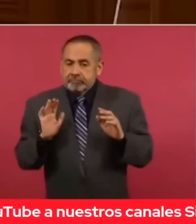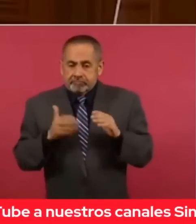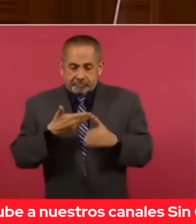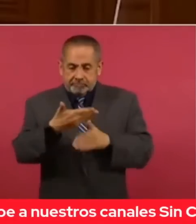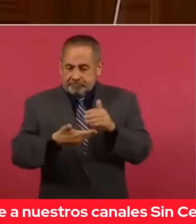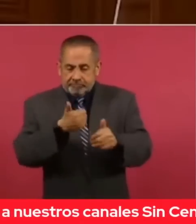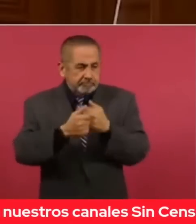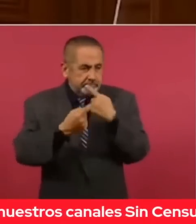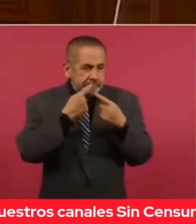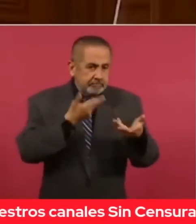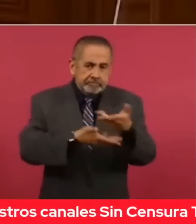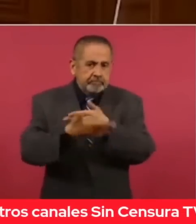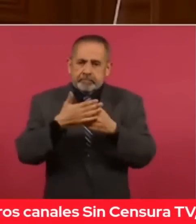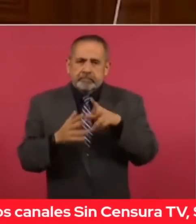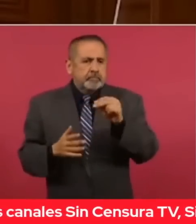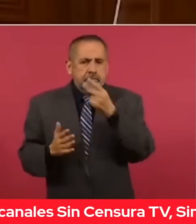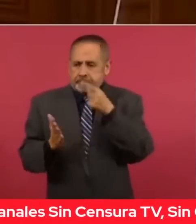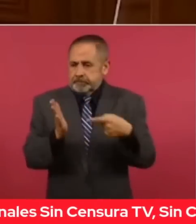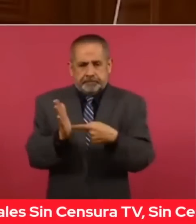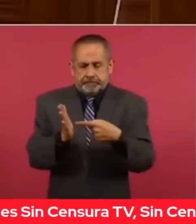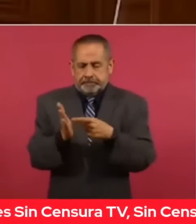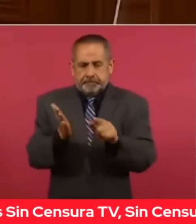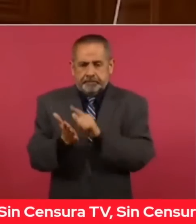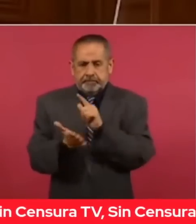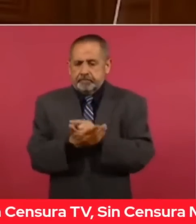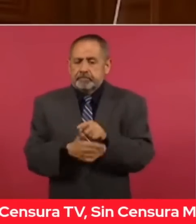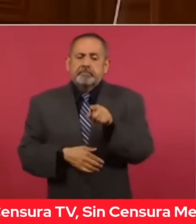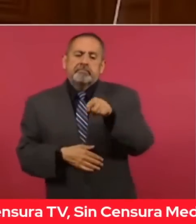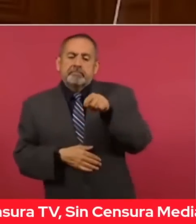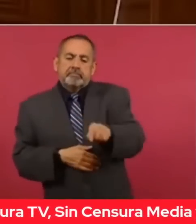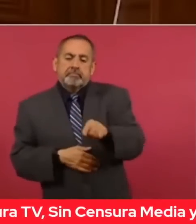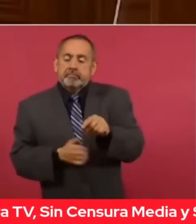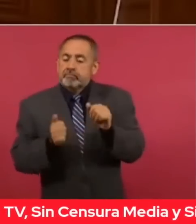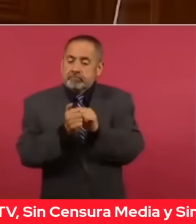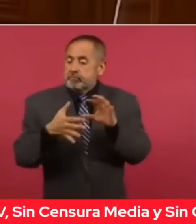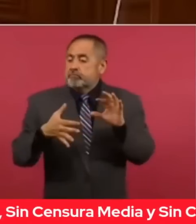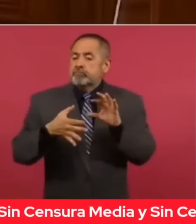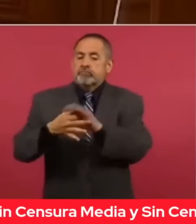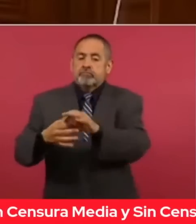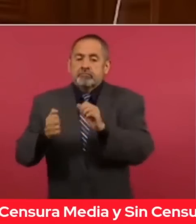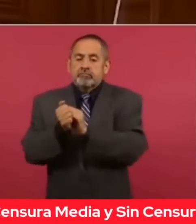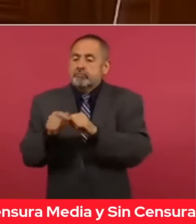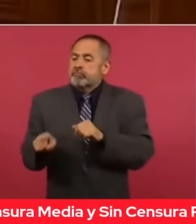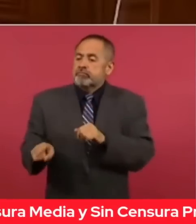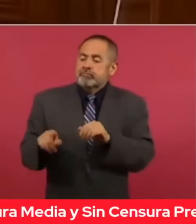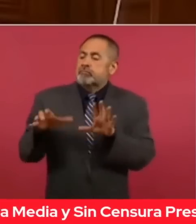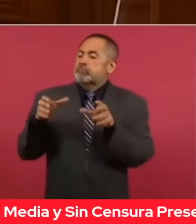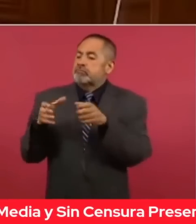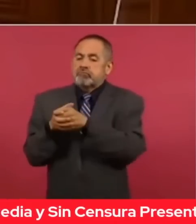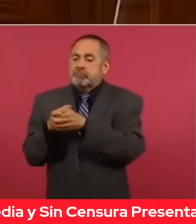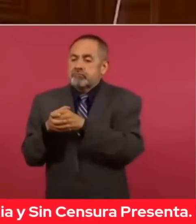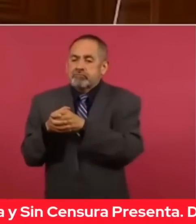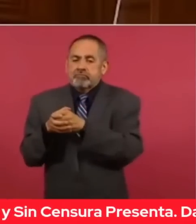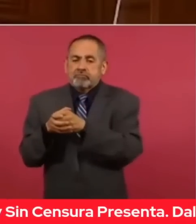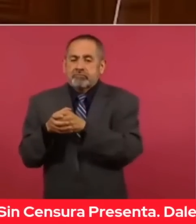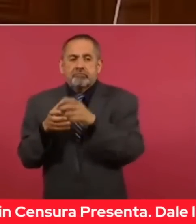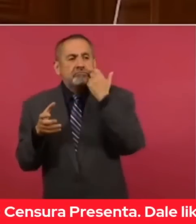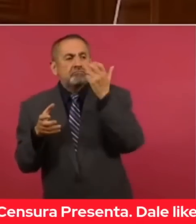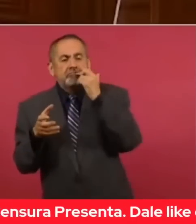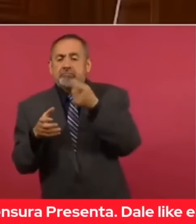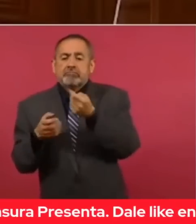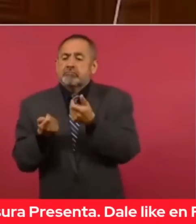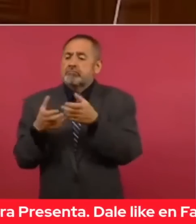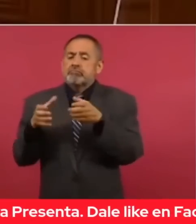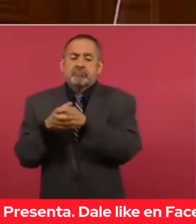deliberativo y que se identifican puntualmente con los argumentos de la minoría parlamentaria demandante,